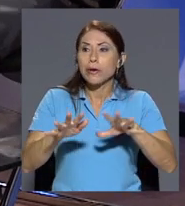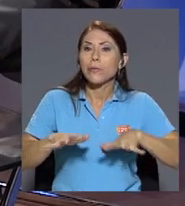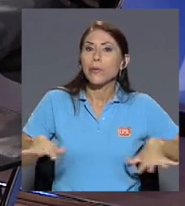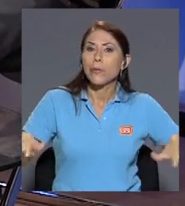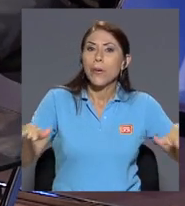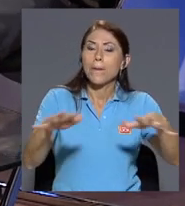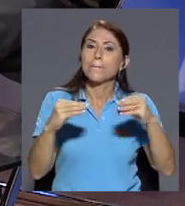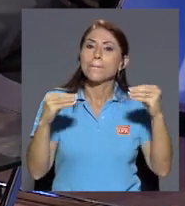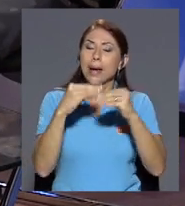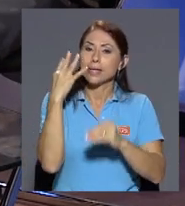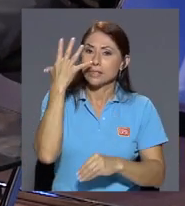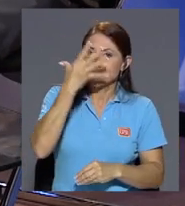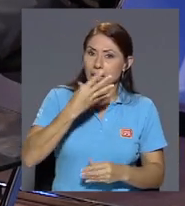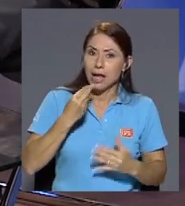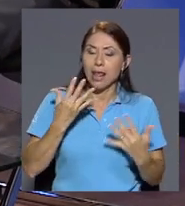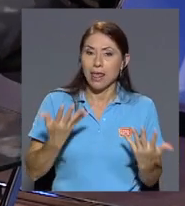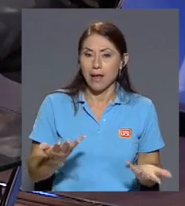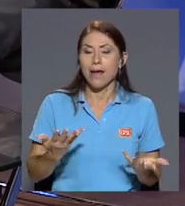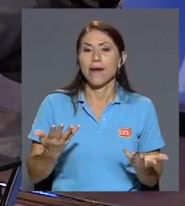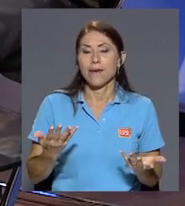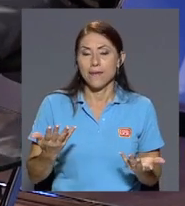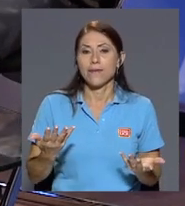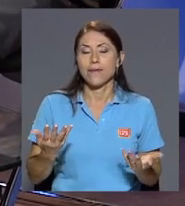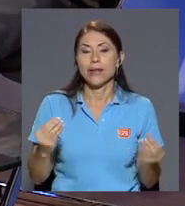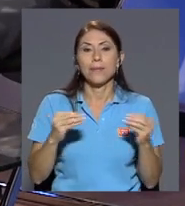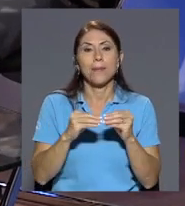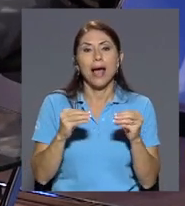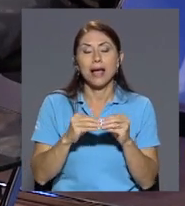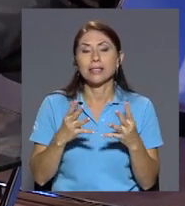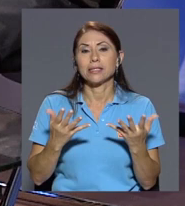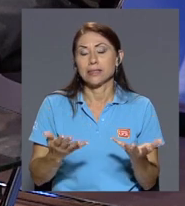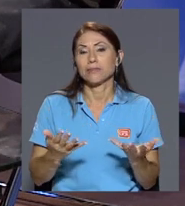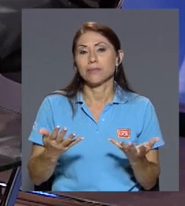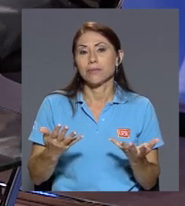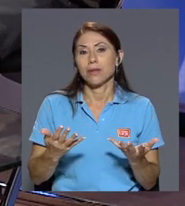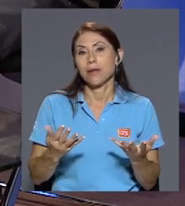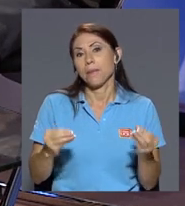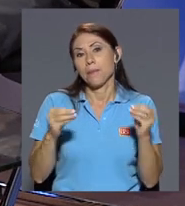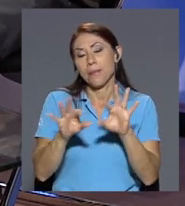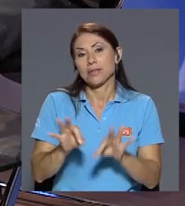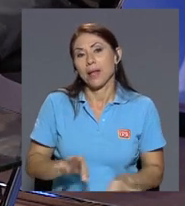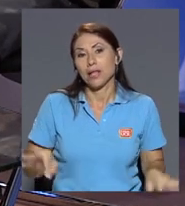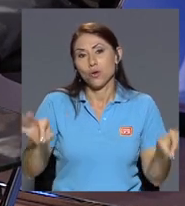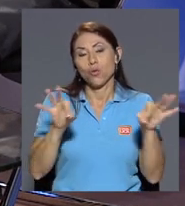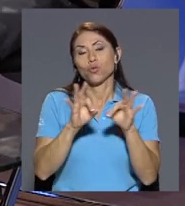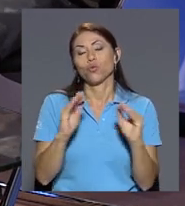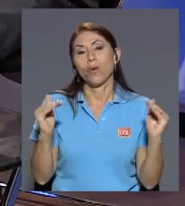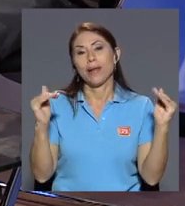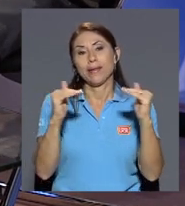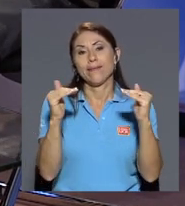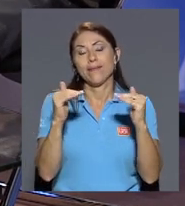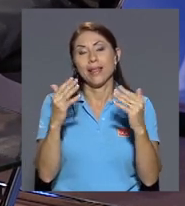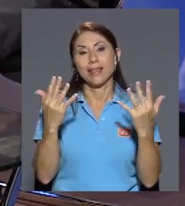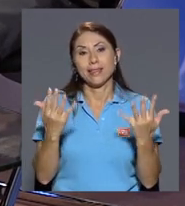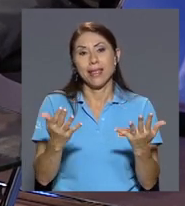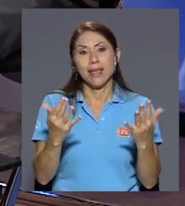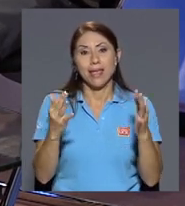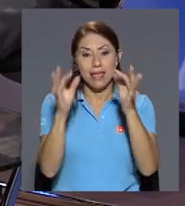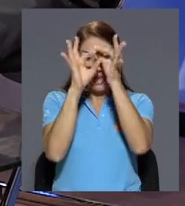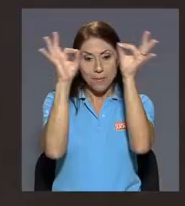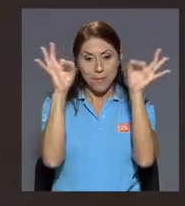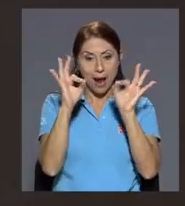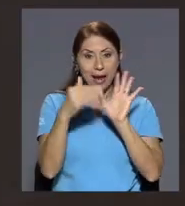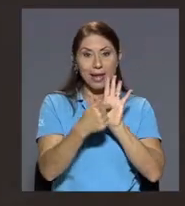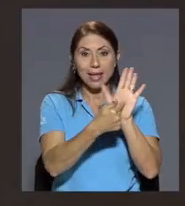más agradable y más valioso a nivel de imagen y de